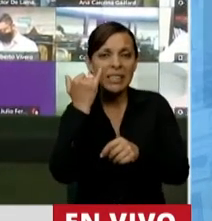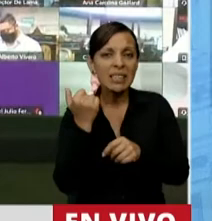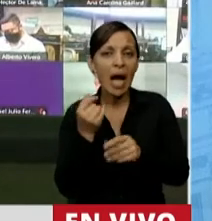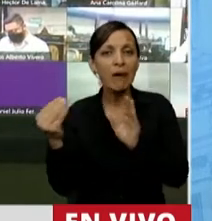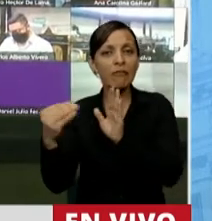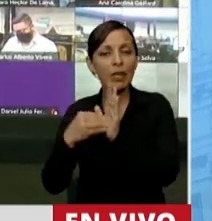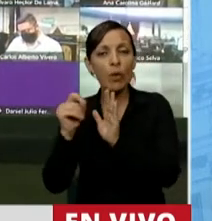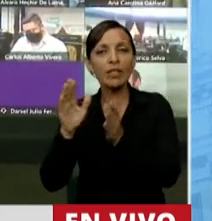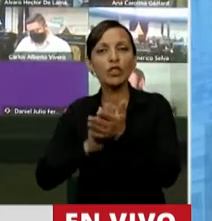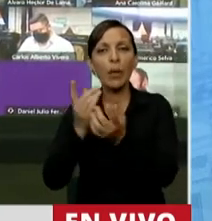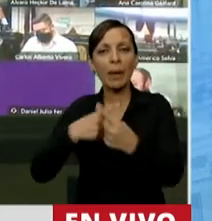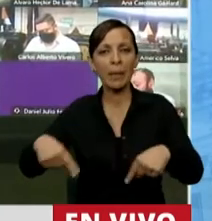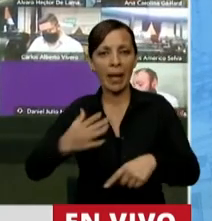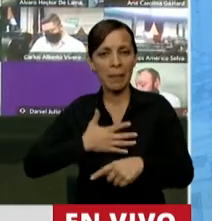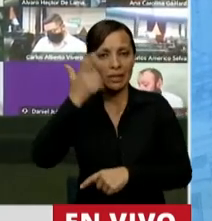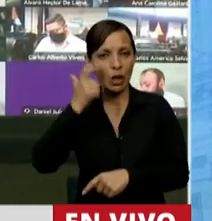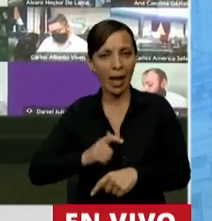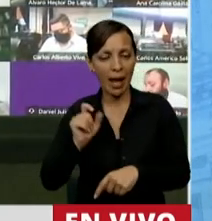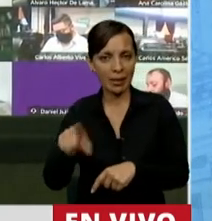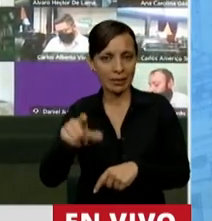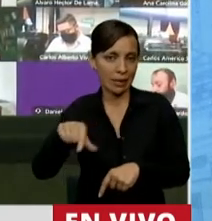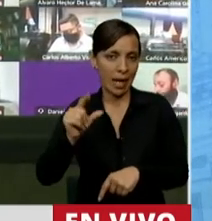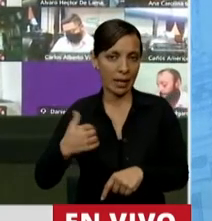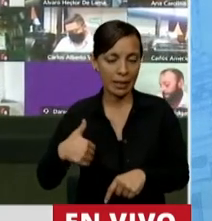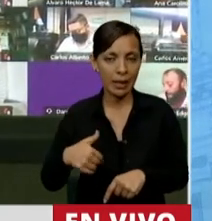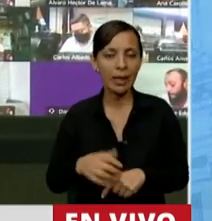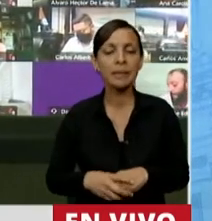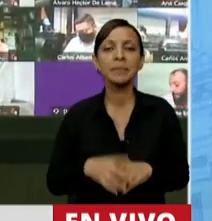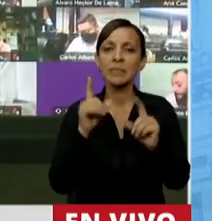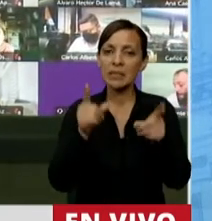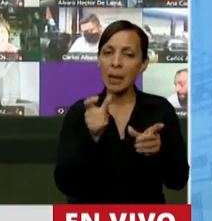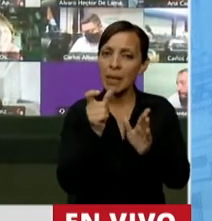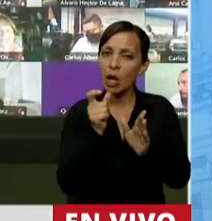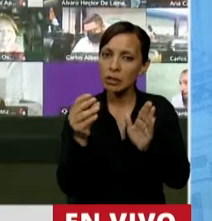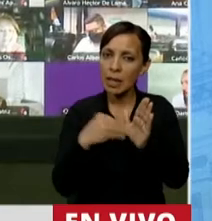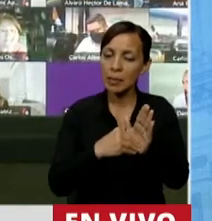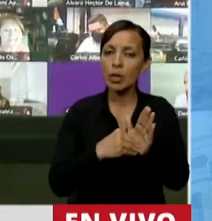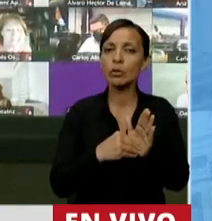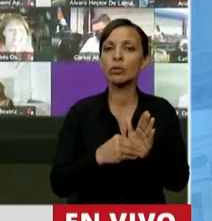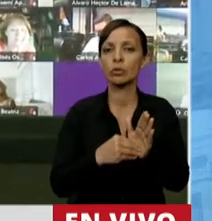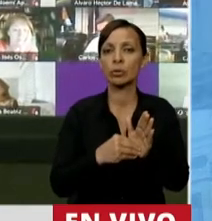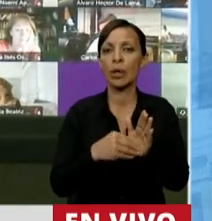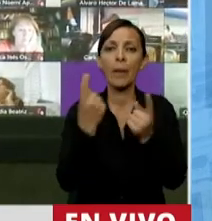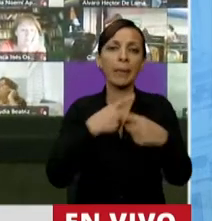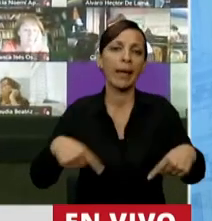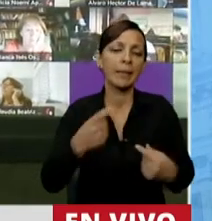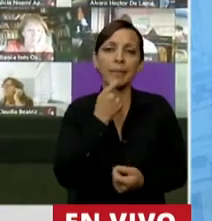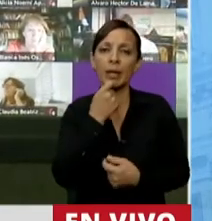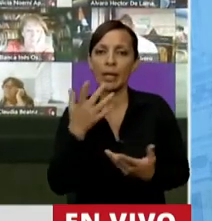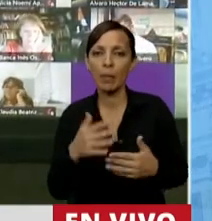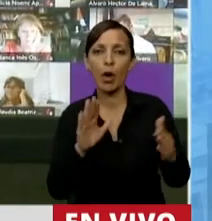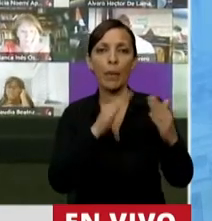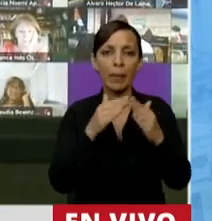impuesto a los bienes personales vigente en este país, sino también bienes como, por ejemplo,